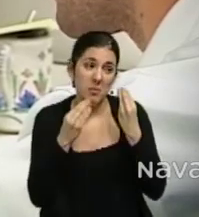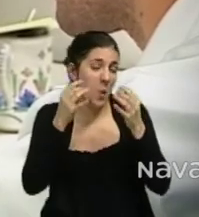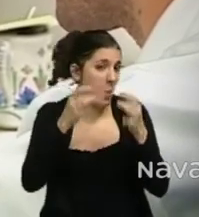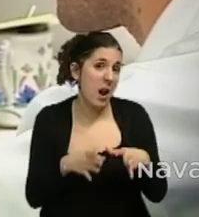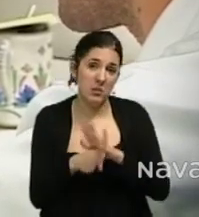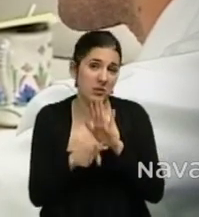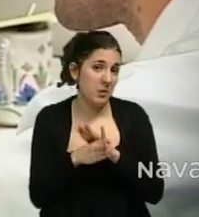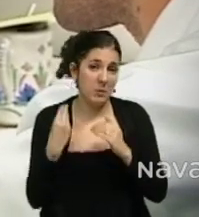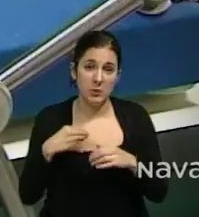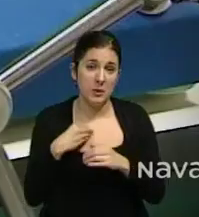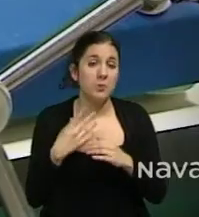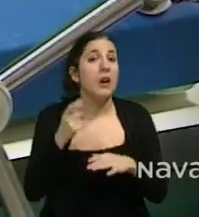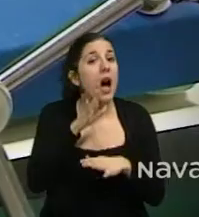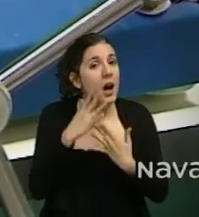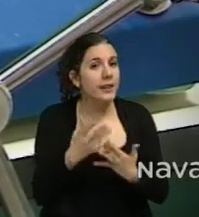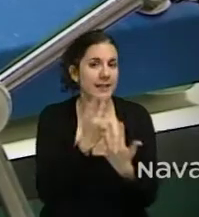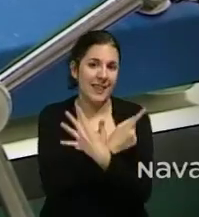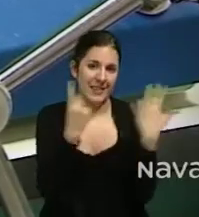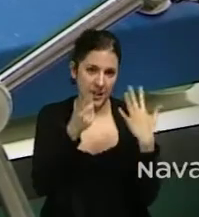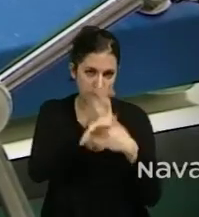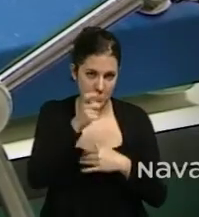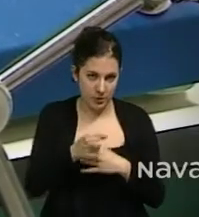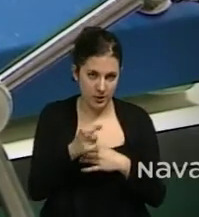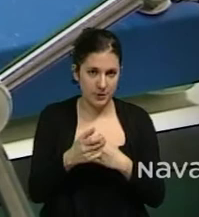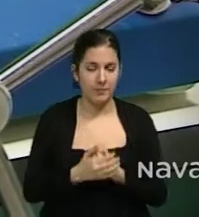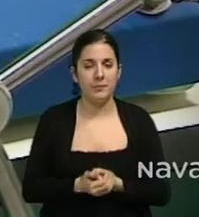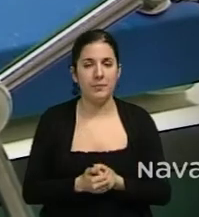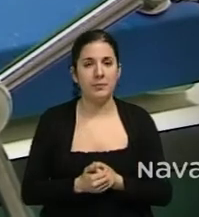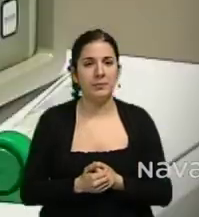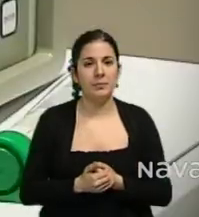la misma planquilla y somos 16 personas. Lo que hicimos fue capitalizar el paro.